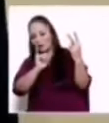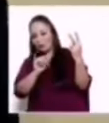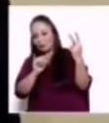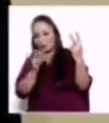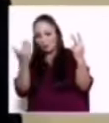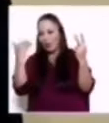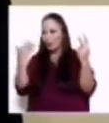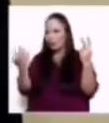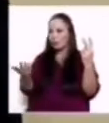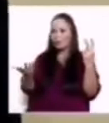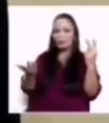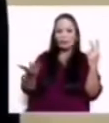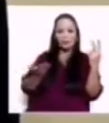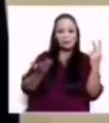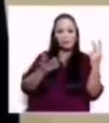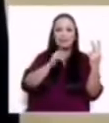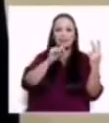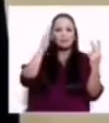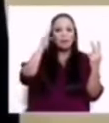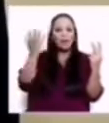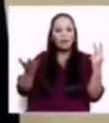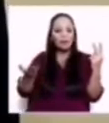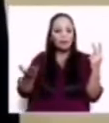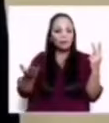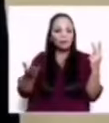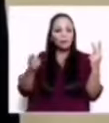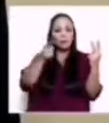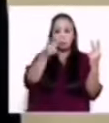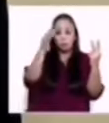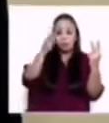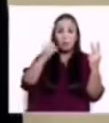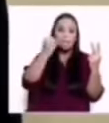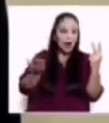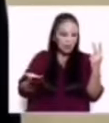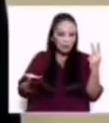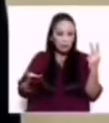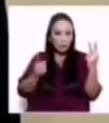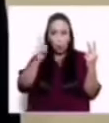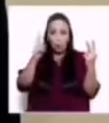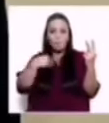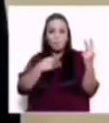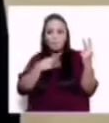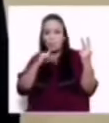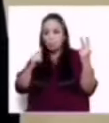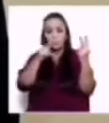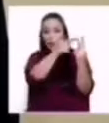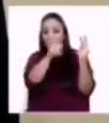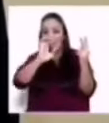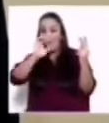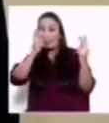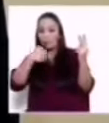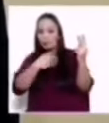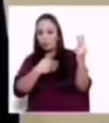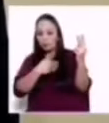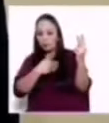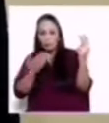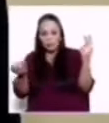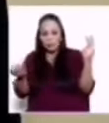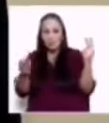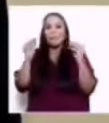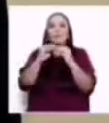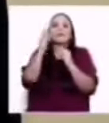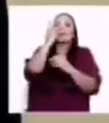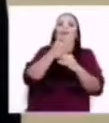¿Alguien se acuerda de eso? ¿Usted cree que eso es fácil? ¿Usted cree que no es más bonito quedarse en la casa